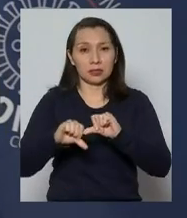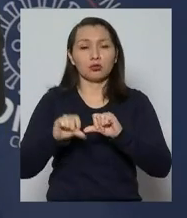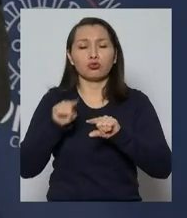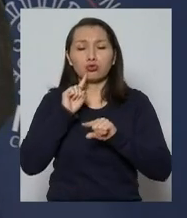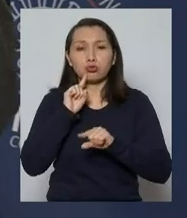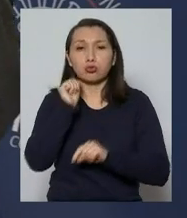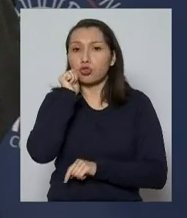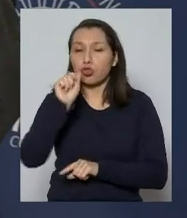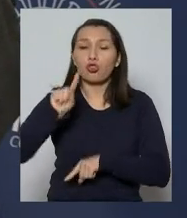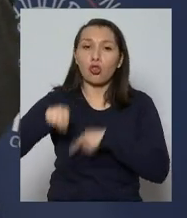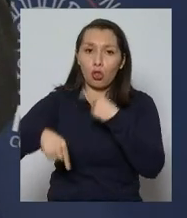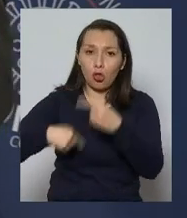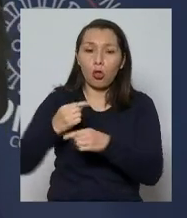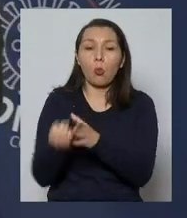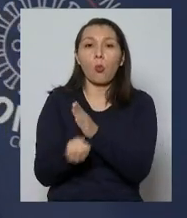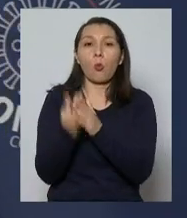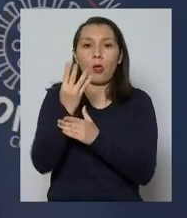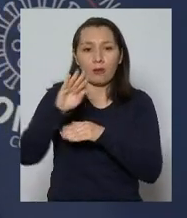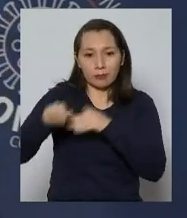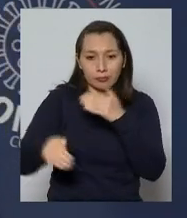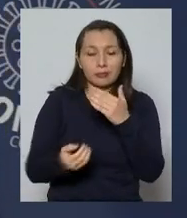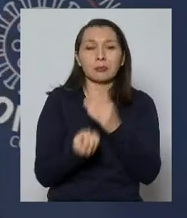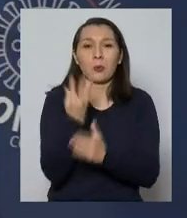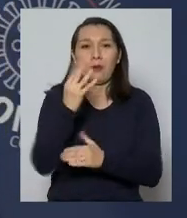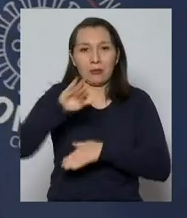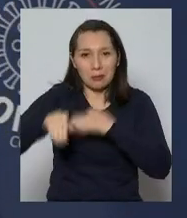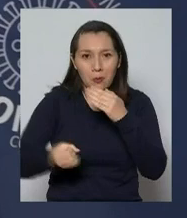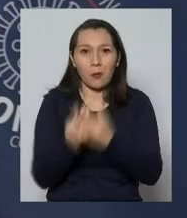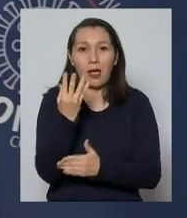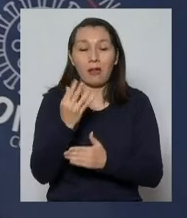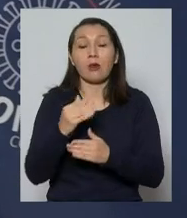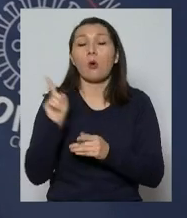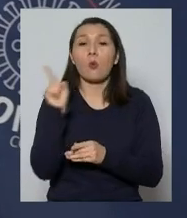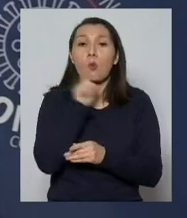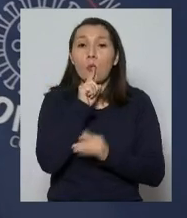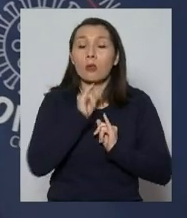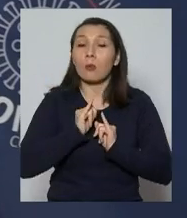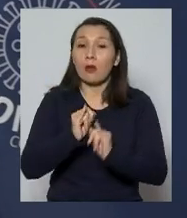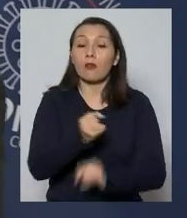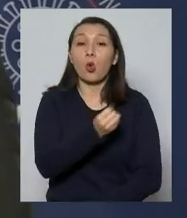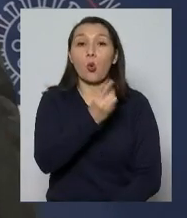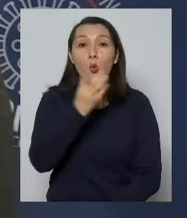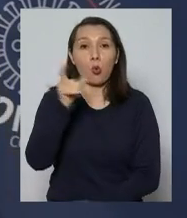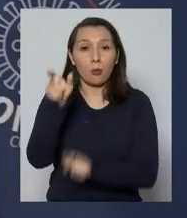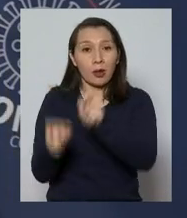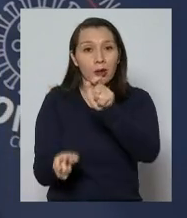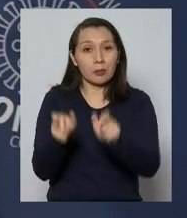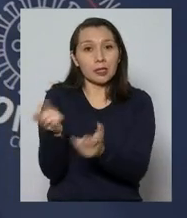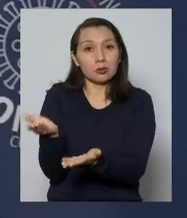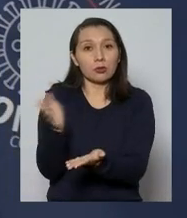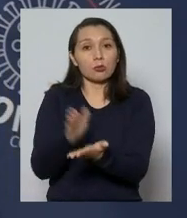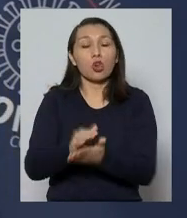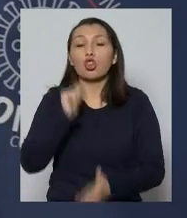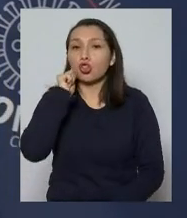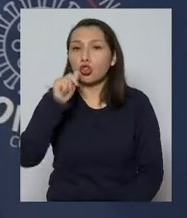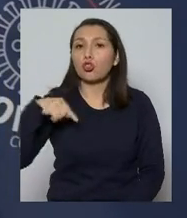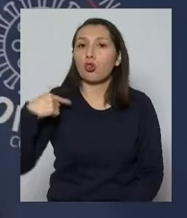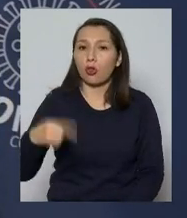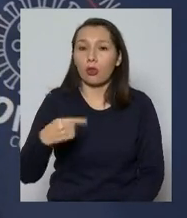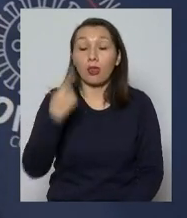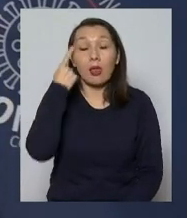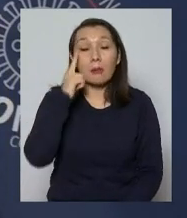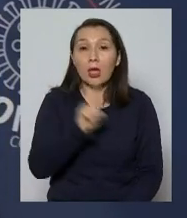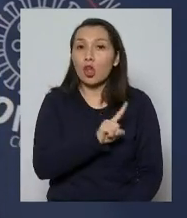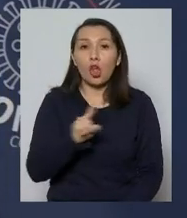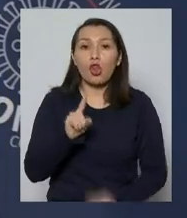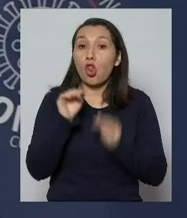a actualizar diariamente. Y quiero enfatizar en el último punto. Se entrega un número de fallecimientos diarios. Pero